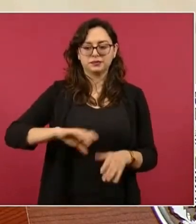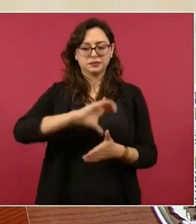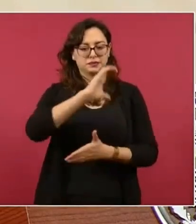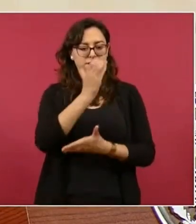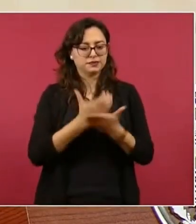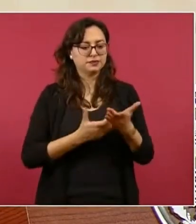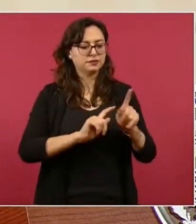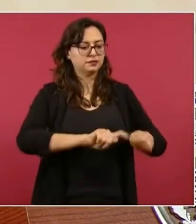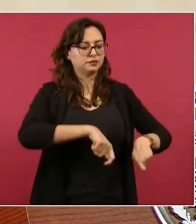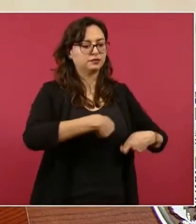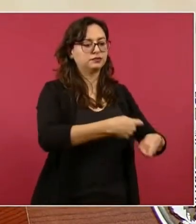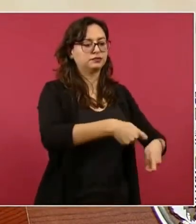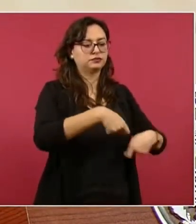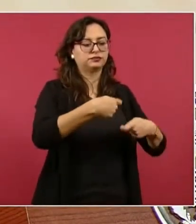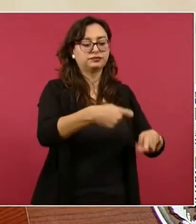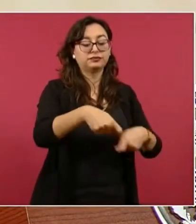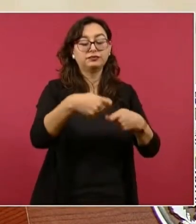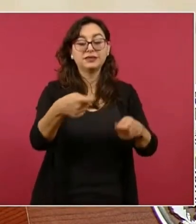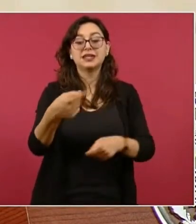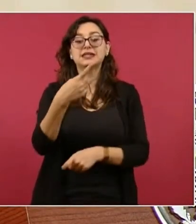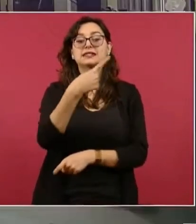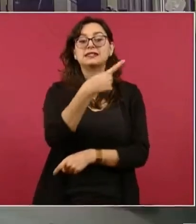el engaño la mentira